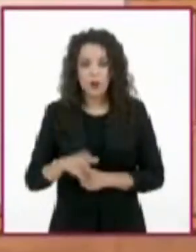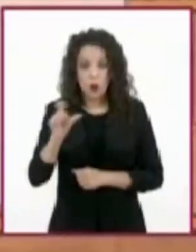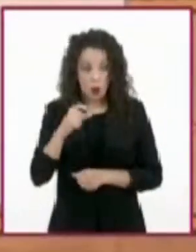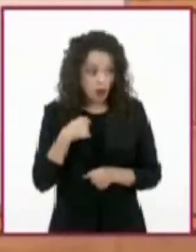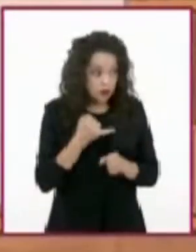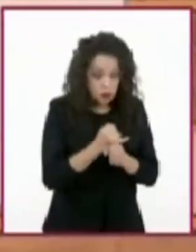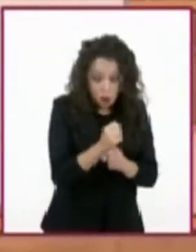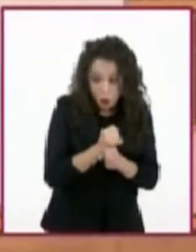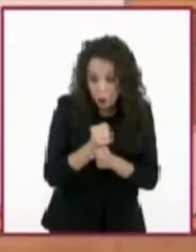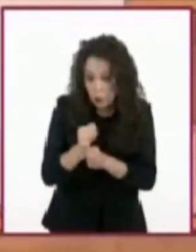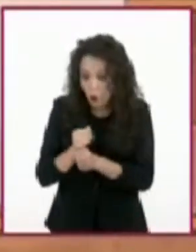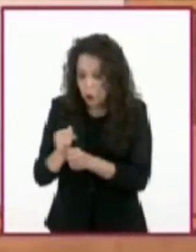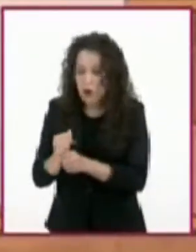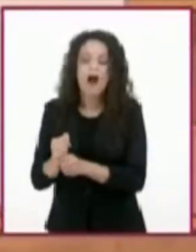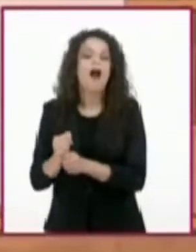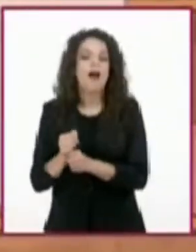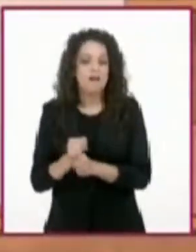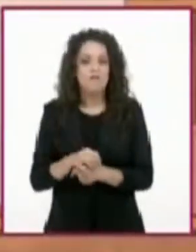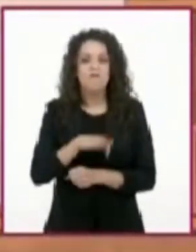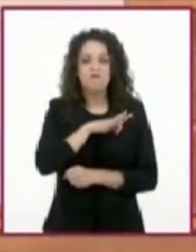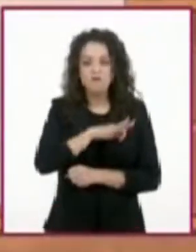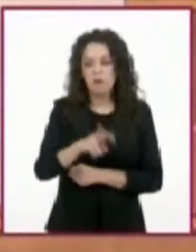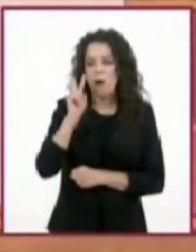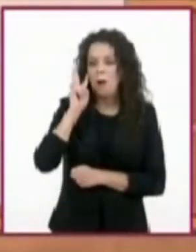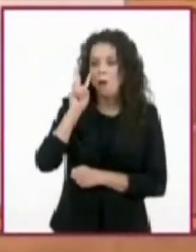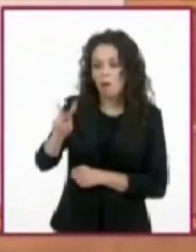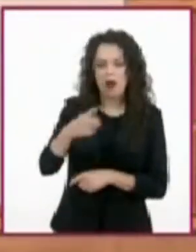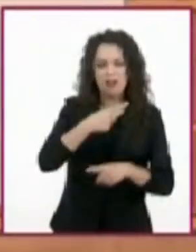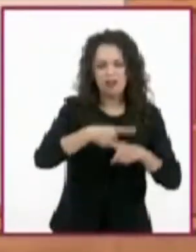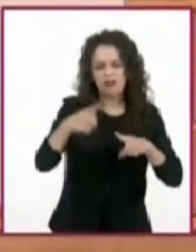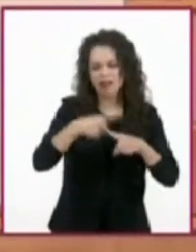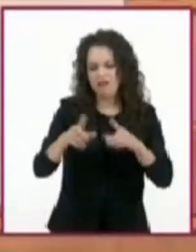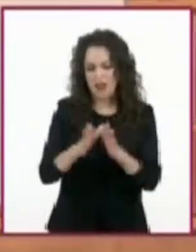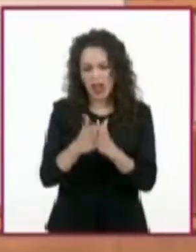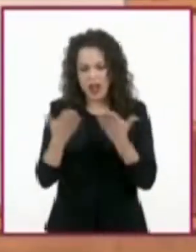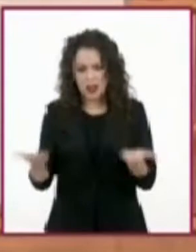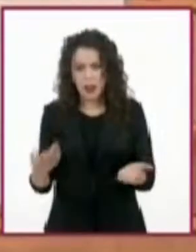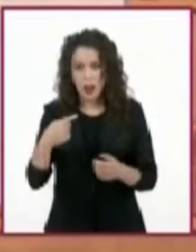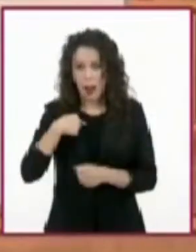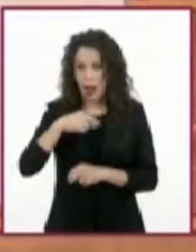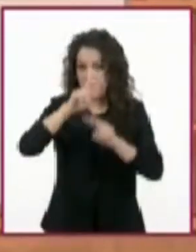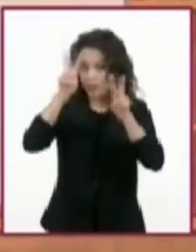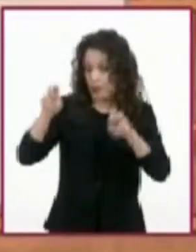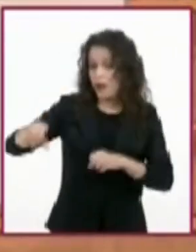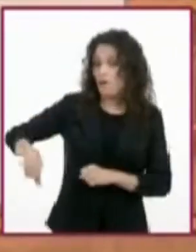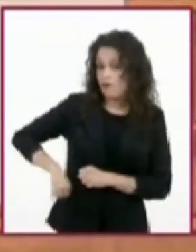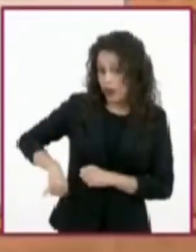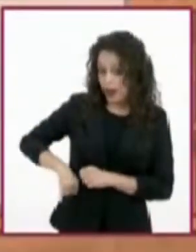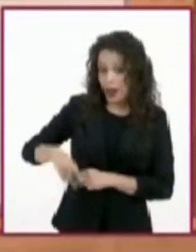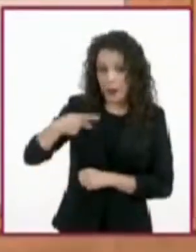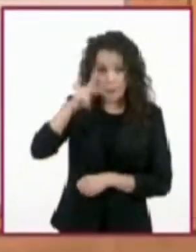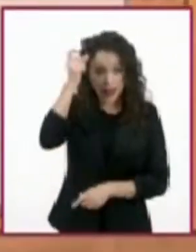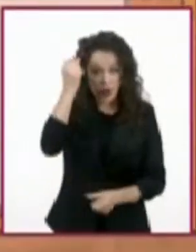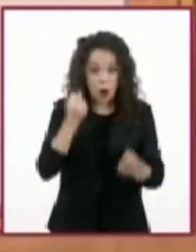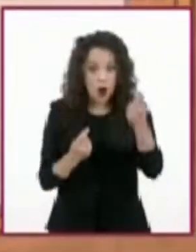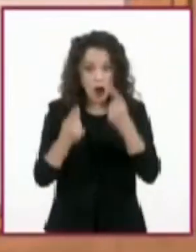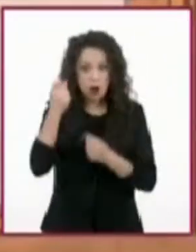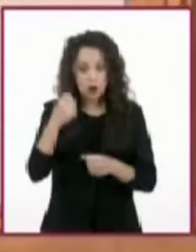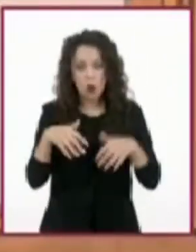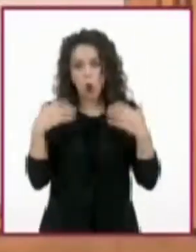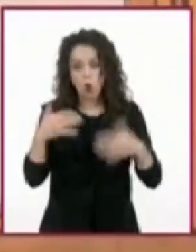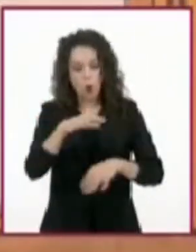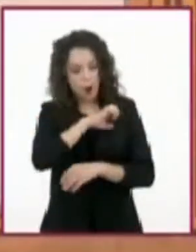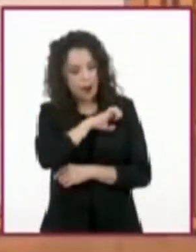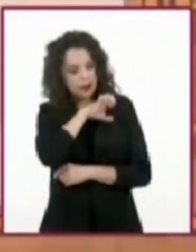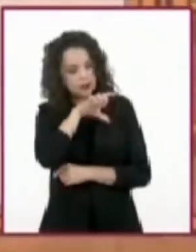podemos encontrar muchos libros sobre el tema que nos interesa. Pero, algunos libros son muy especializados y